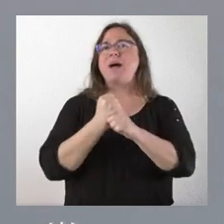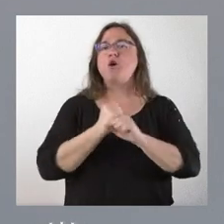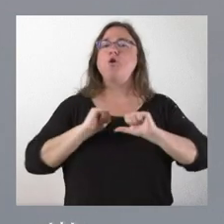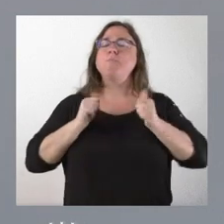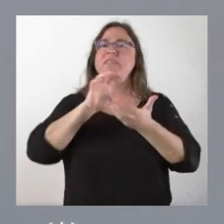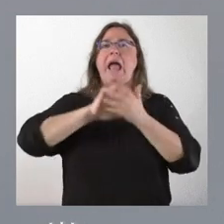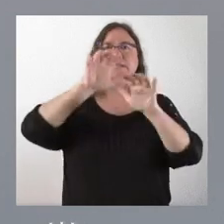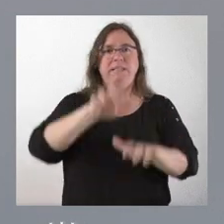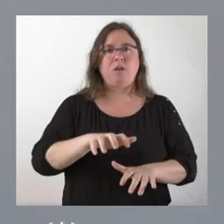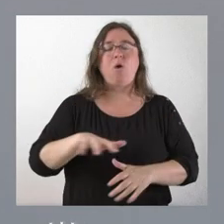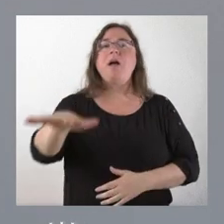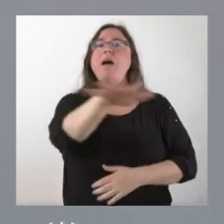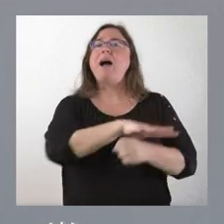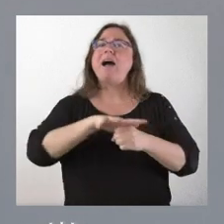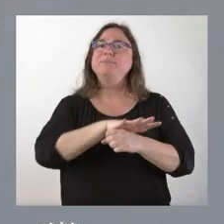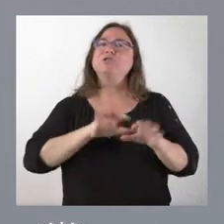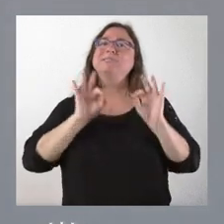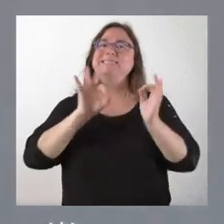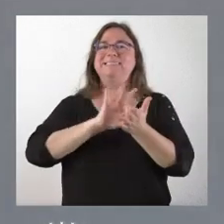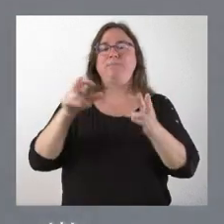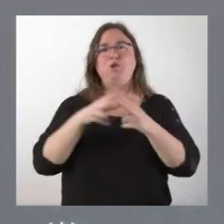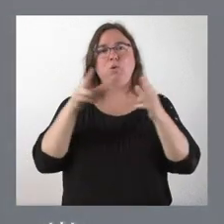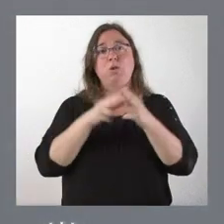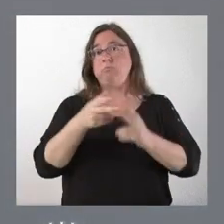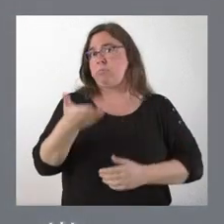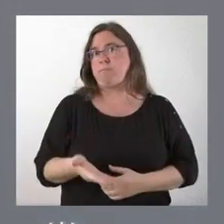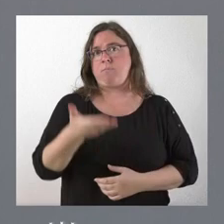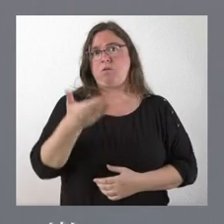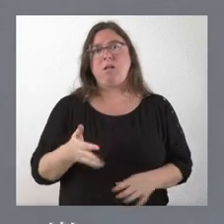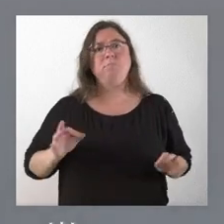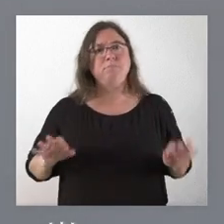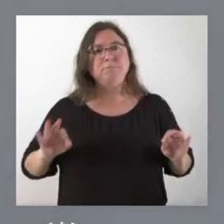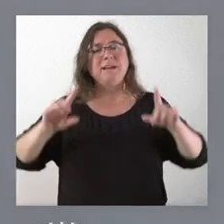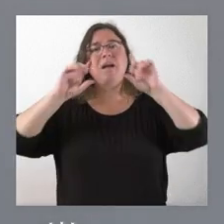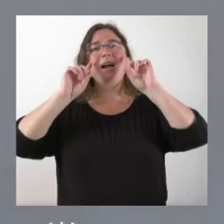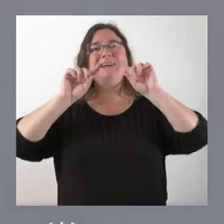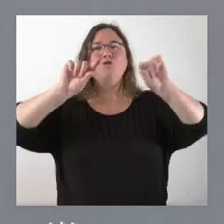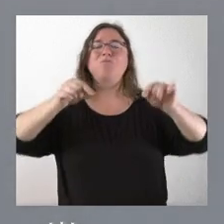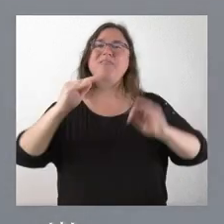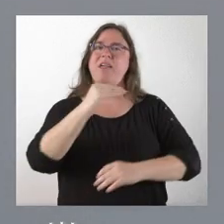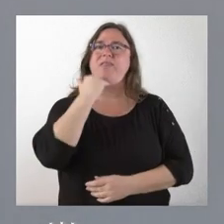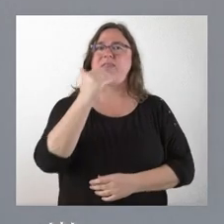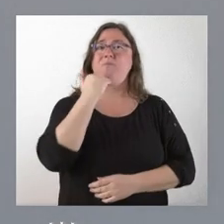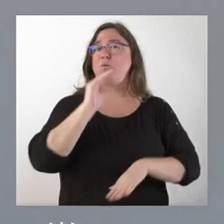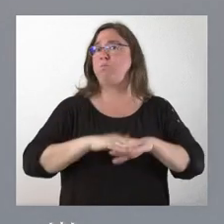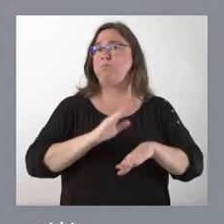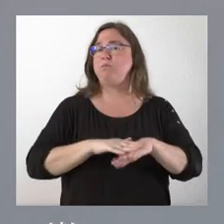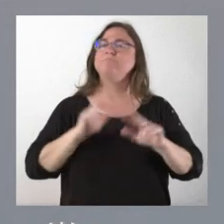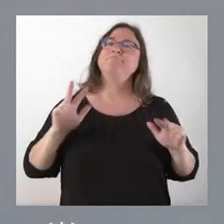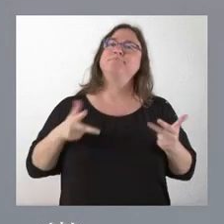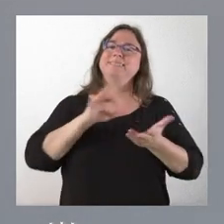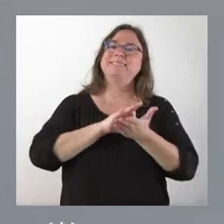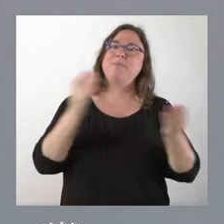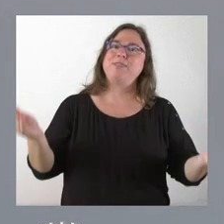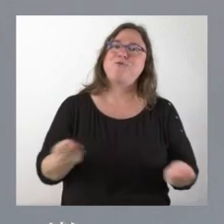Castilla y León en el ámbito de los servicios sociales. Es algo muy importante, especialmente en el caso de la provincia de Zamora, porque nos permite mejorar los servicios